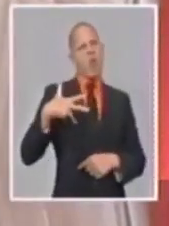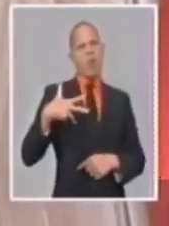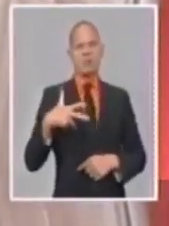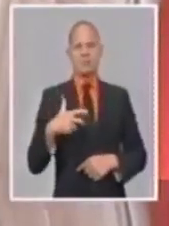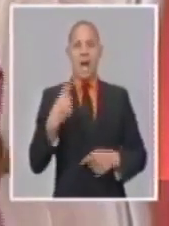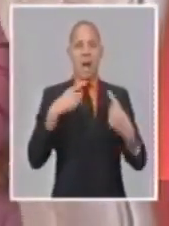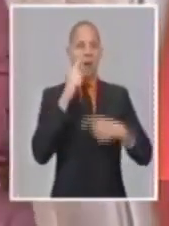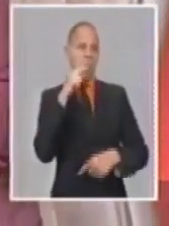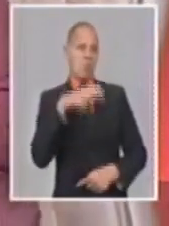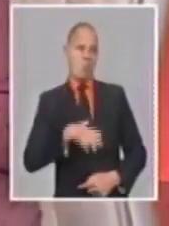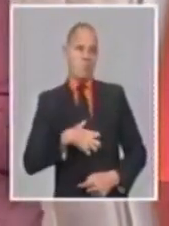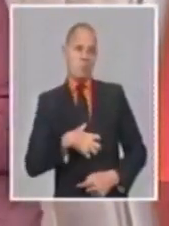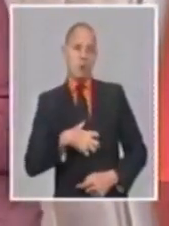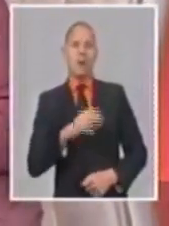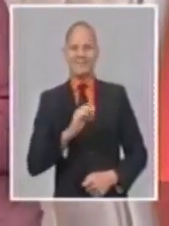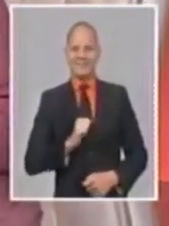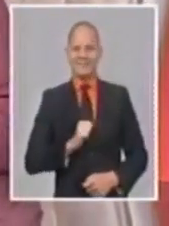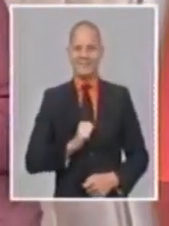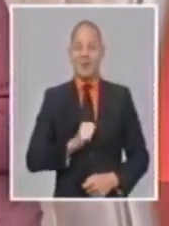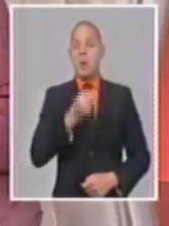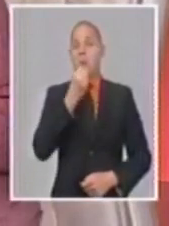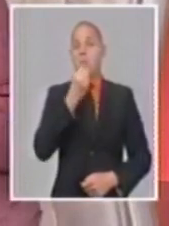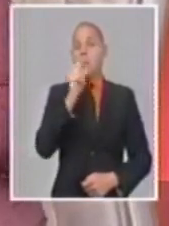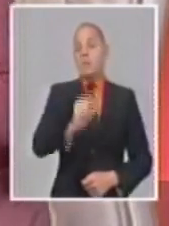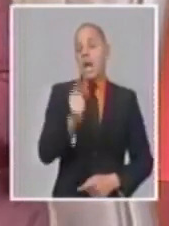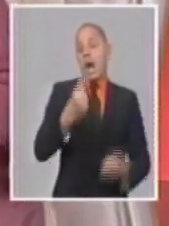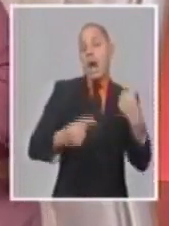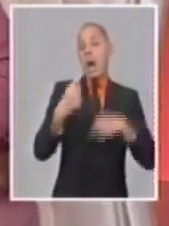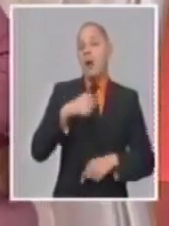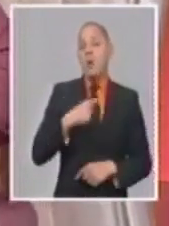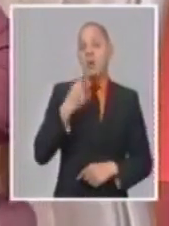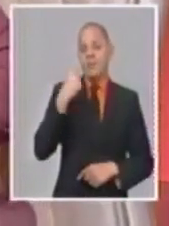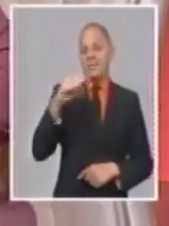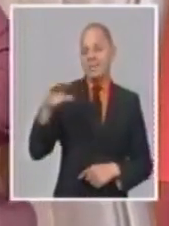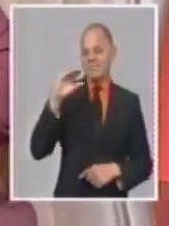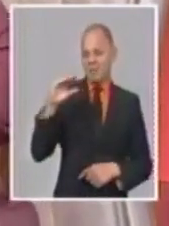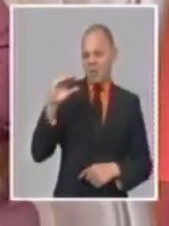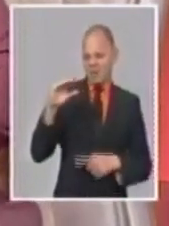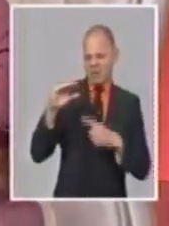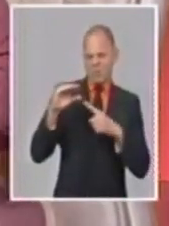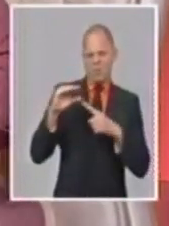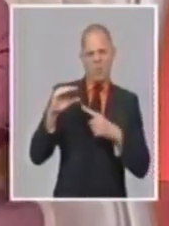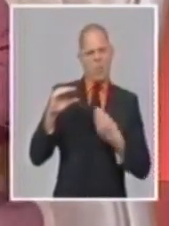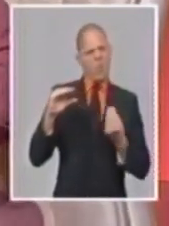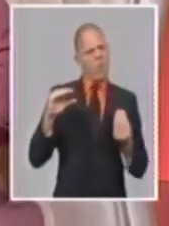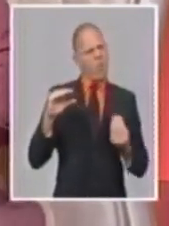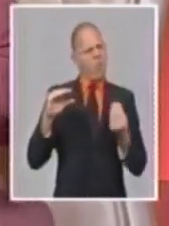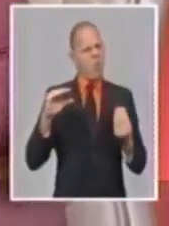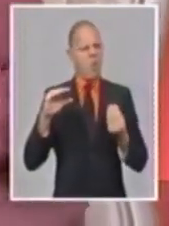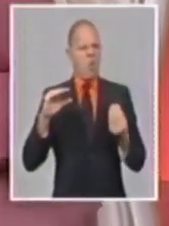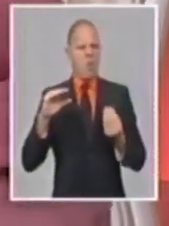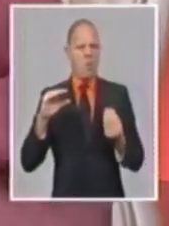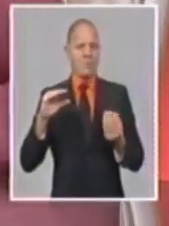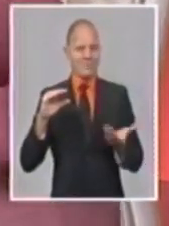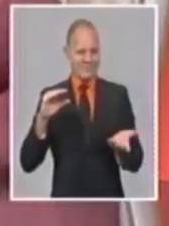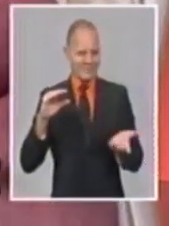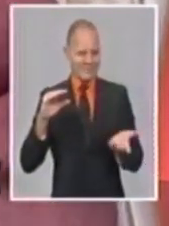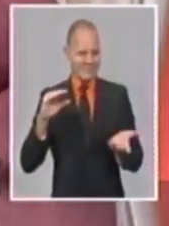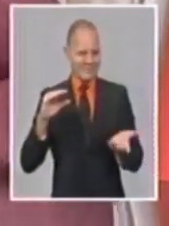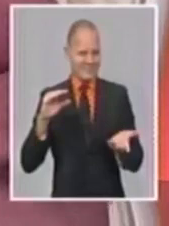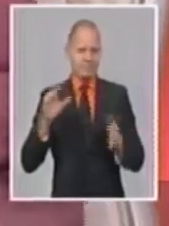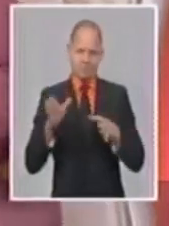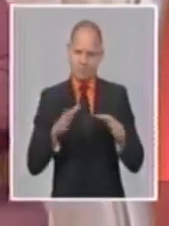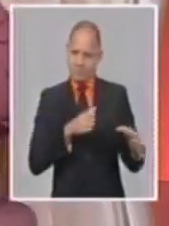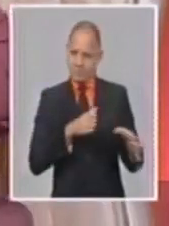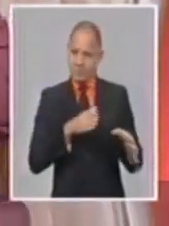casos no estamos de acuerdo con los que se nos puede estar pagando de salario, pero todos dormimos tranquilos porque si amanecemos enfermos, ahí